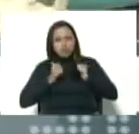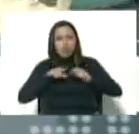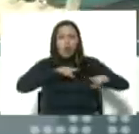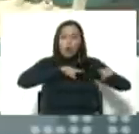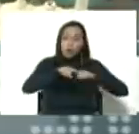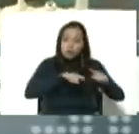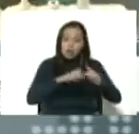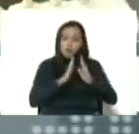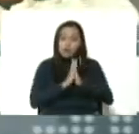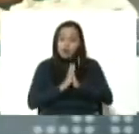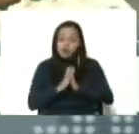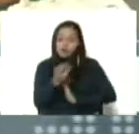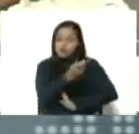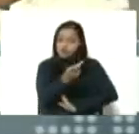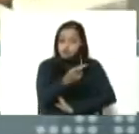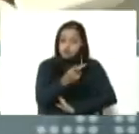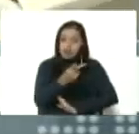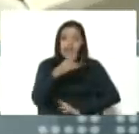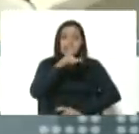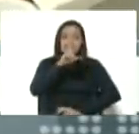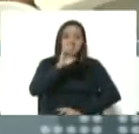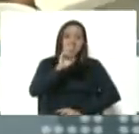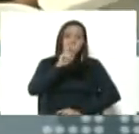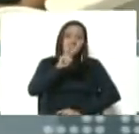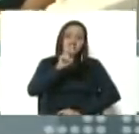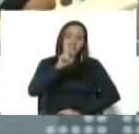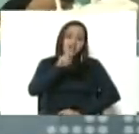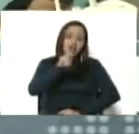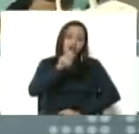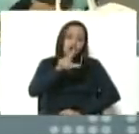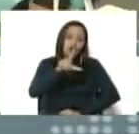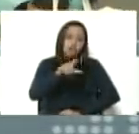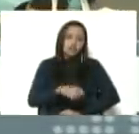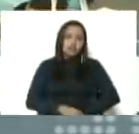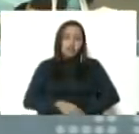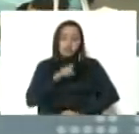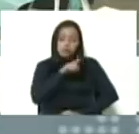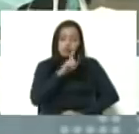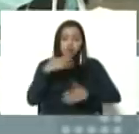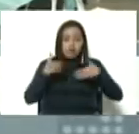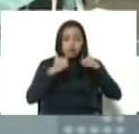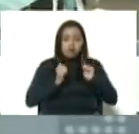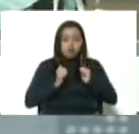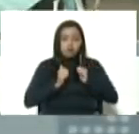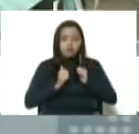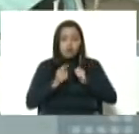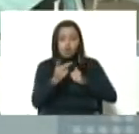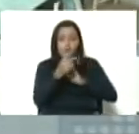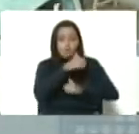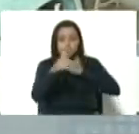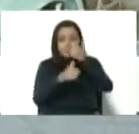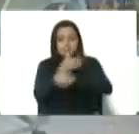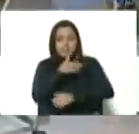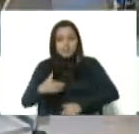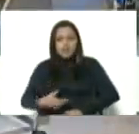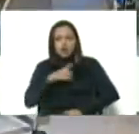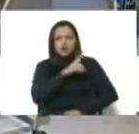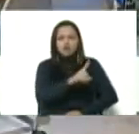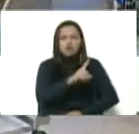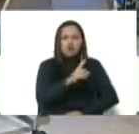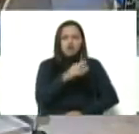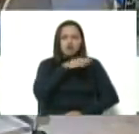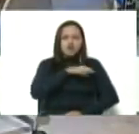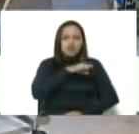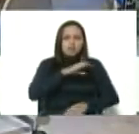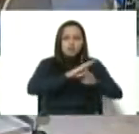entre Reverol y tú, los dos vicepresidentes respectivos de gobierno, uno para el socialismo social y territorial, Aristóbulo y Turi,